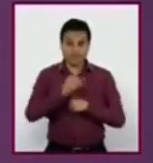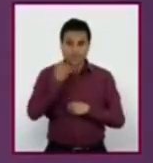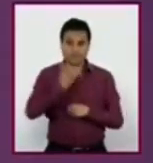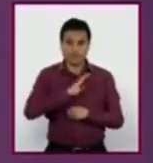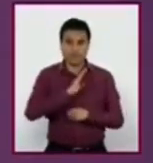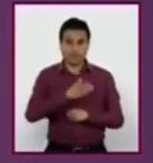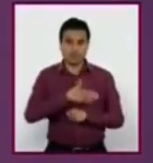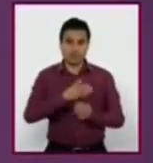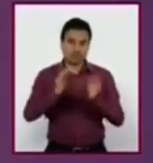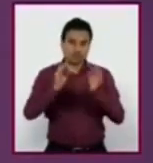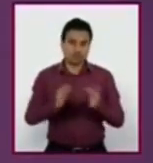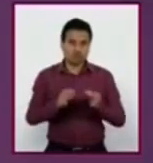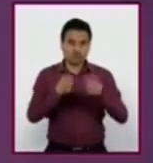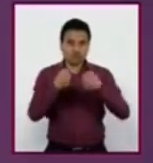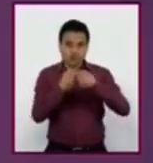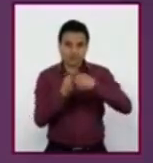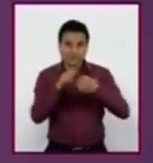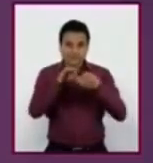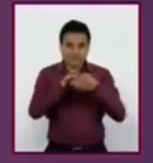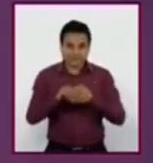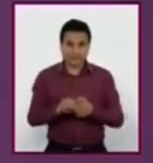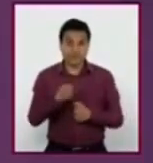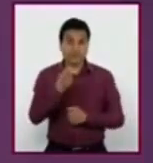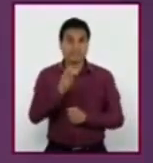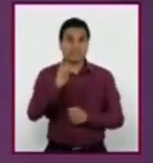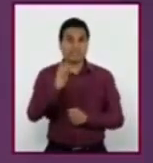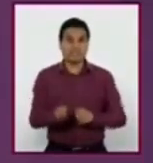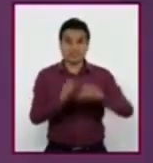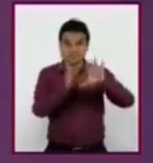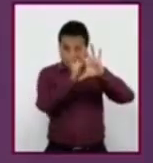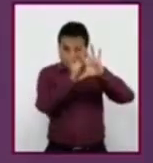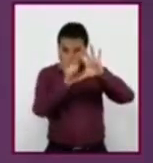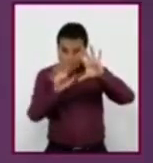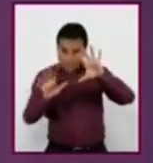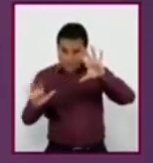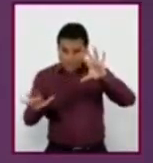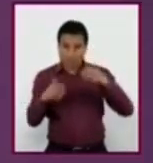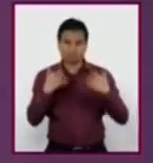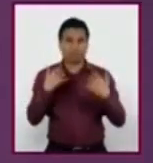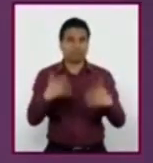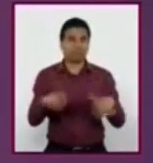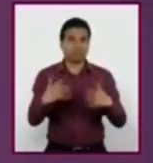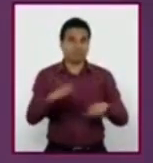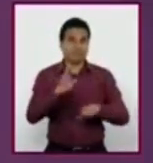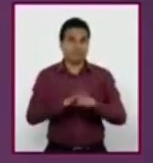territorios contiguos, constituyendo así una de las áreas lingüísticas más extensas del mundo.